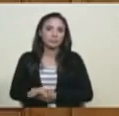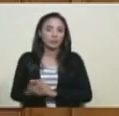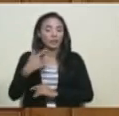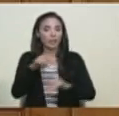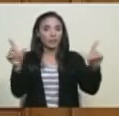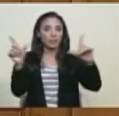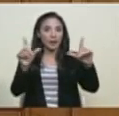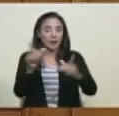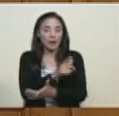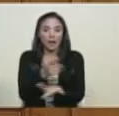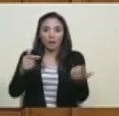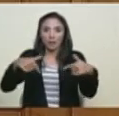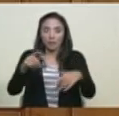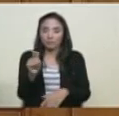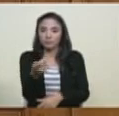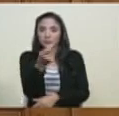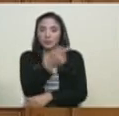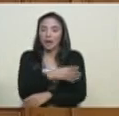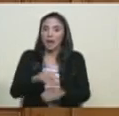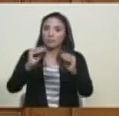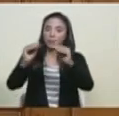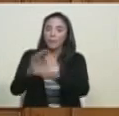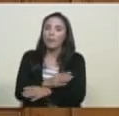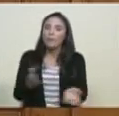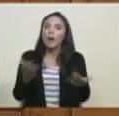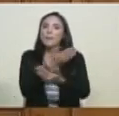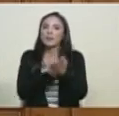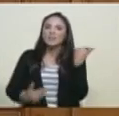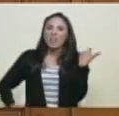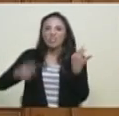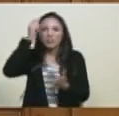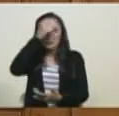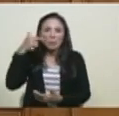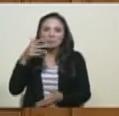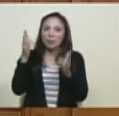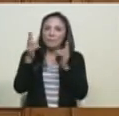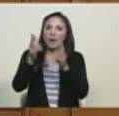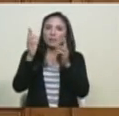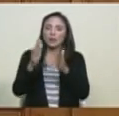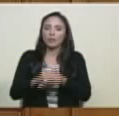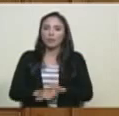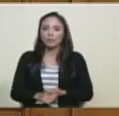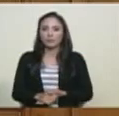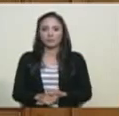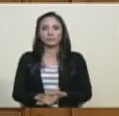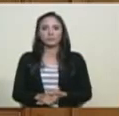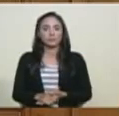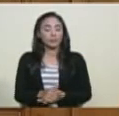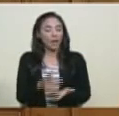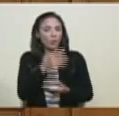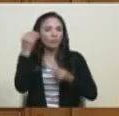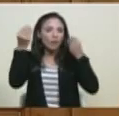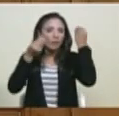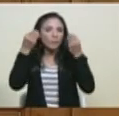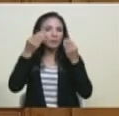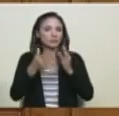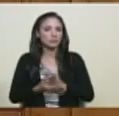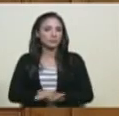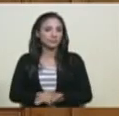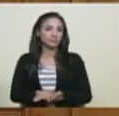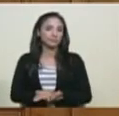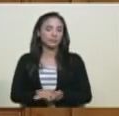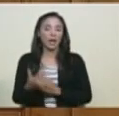televisora en Venezuela se llamara a asesinar al presidente de Estados Unidos? ¿Qué creen ustedes que sucedería?